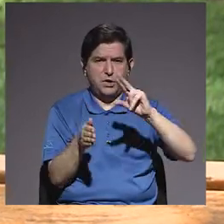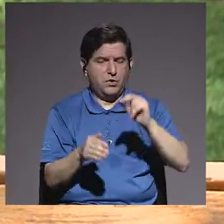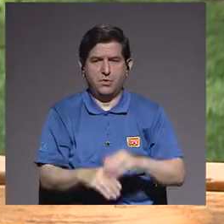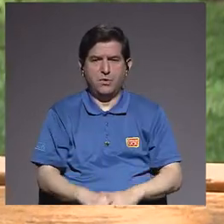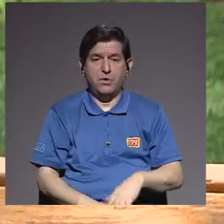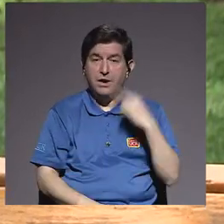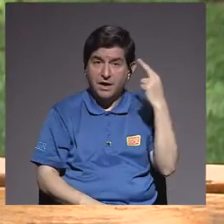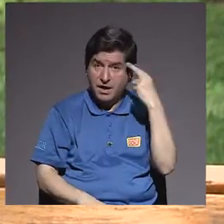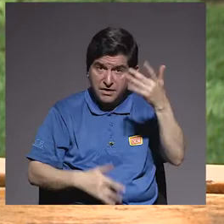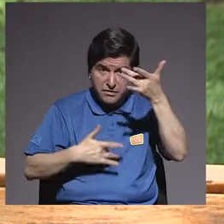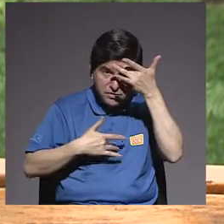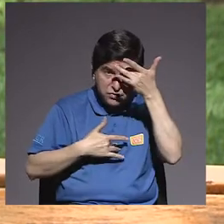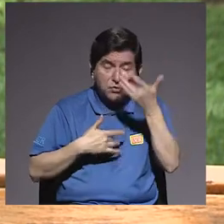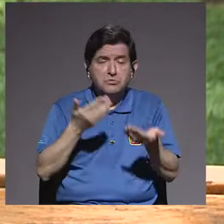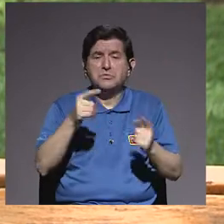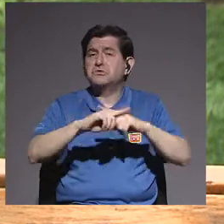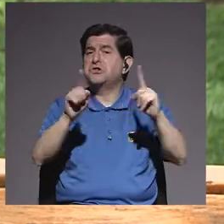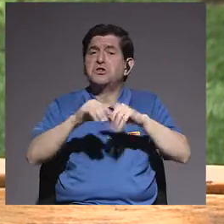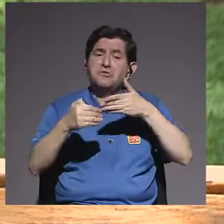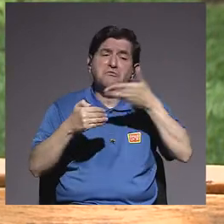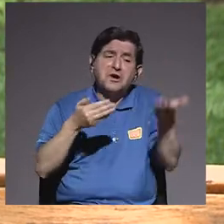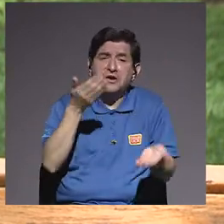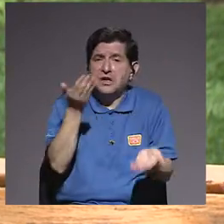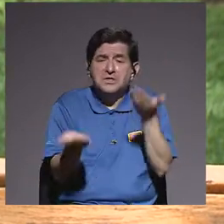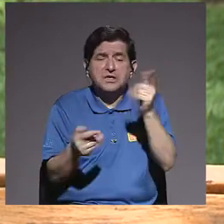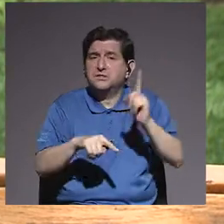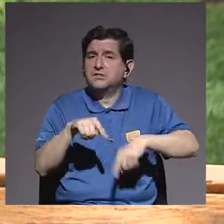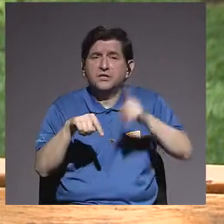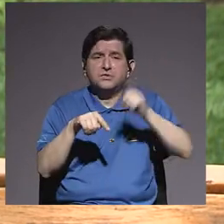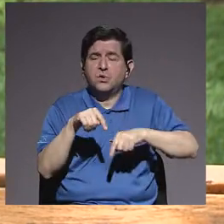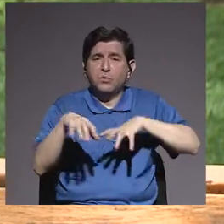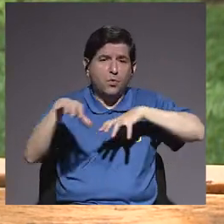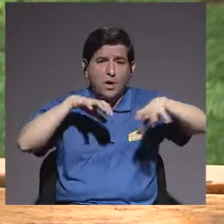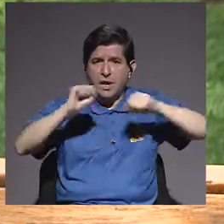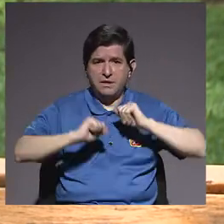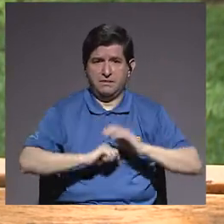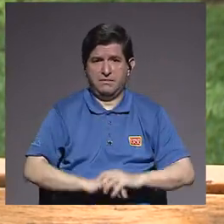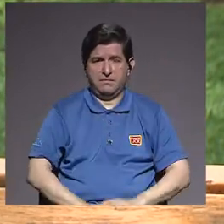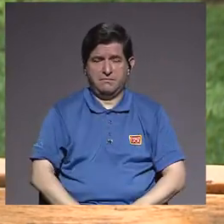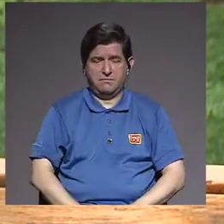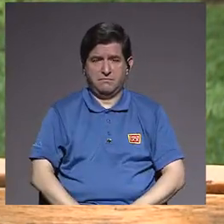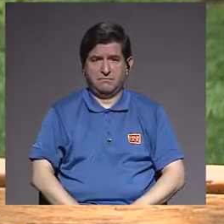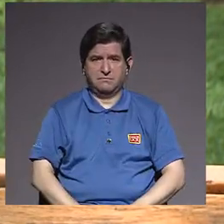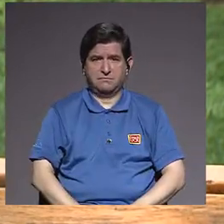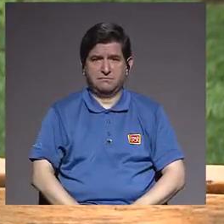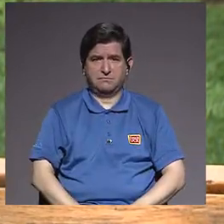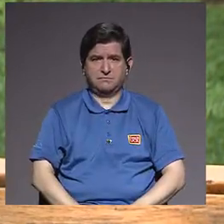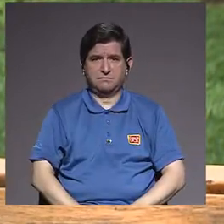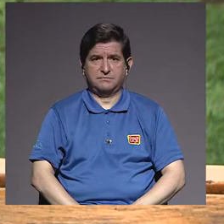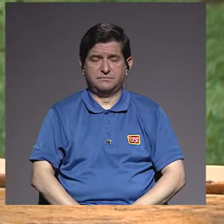¿Por enfermedad? Sí, por muchas cosas que no puedan desplazarse y